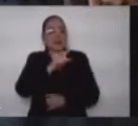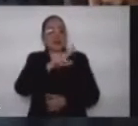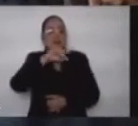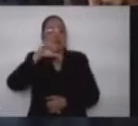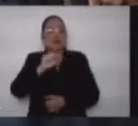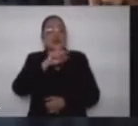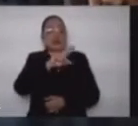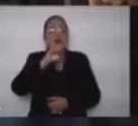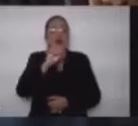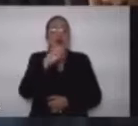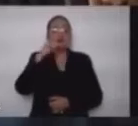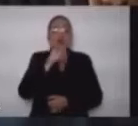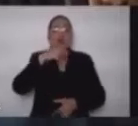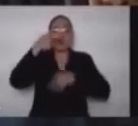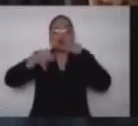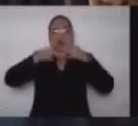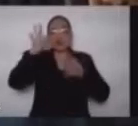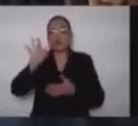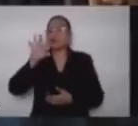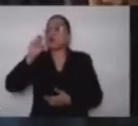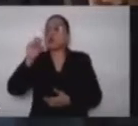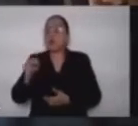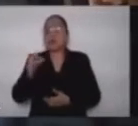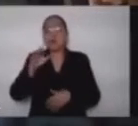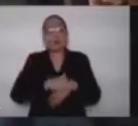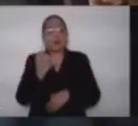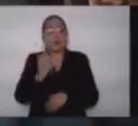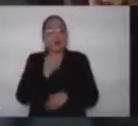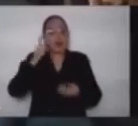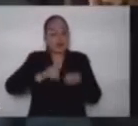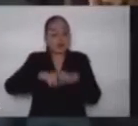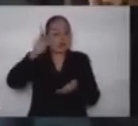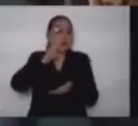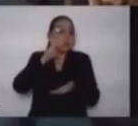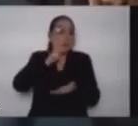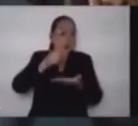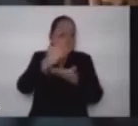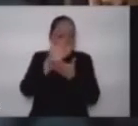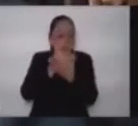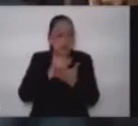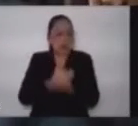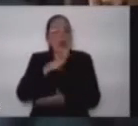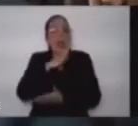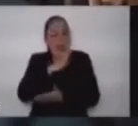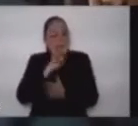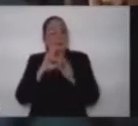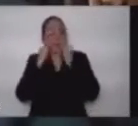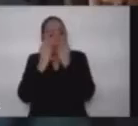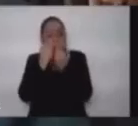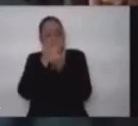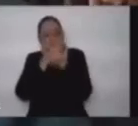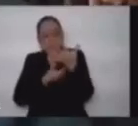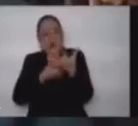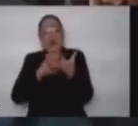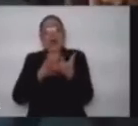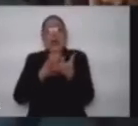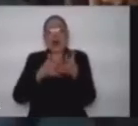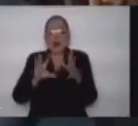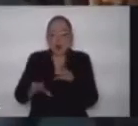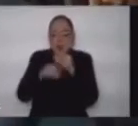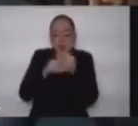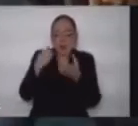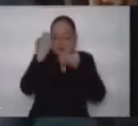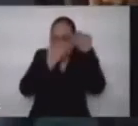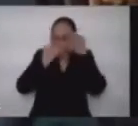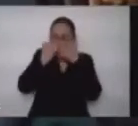luisrochanoticias.com, ello porque de las constancias que enteran el expediente se entienden diversos elementos que analizados de manera conjunta llevan